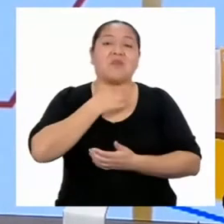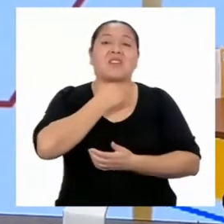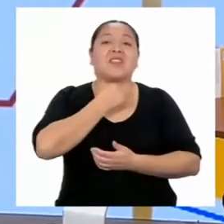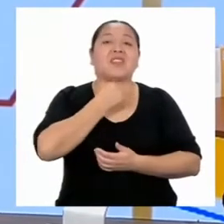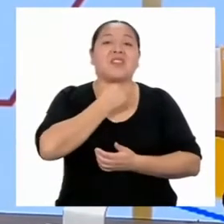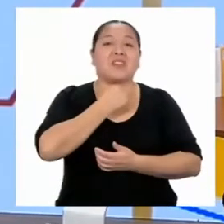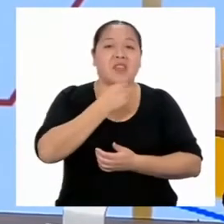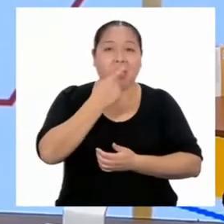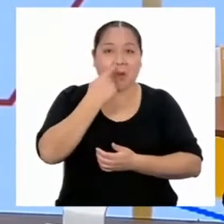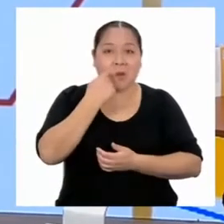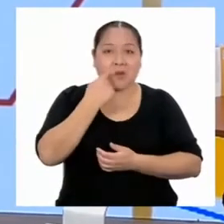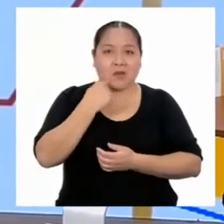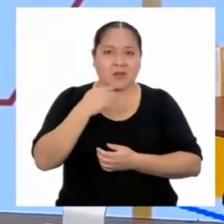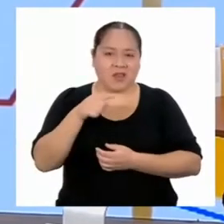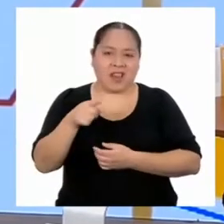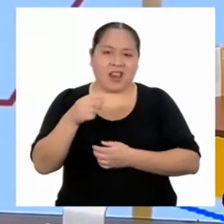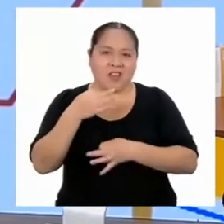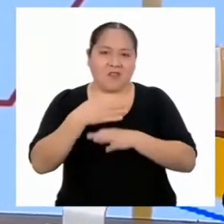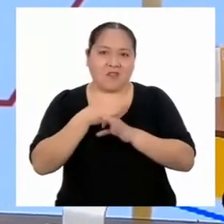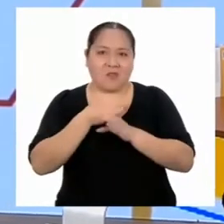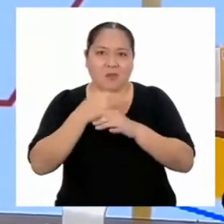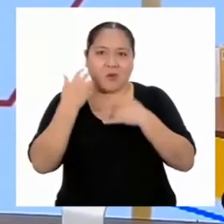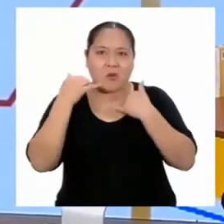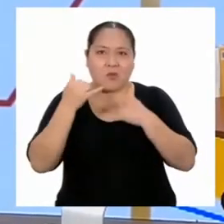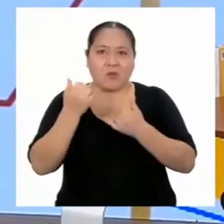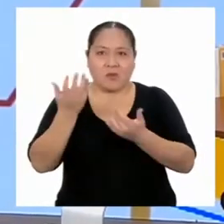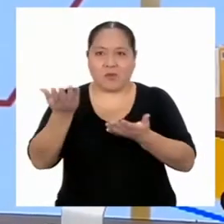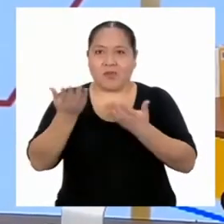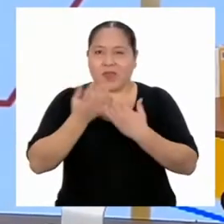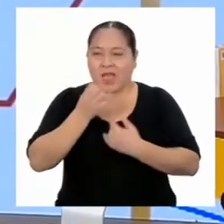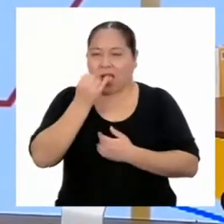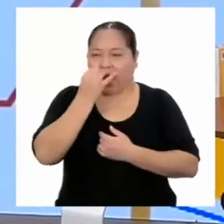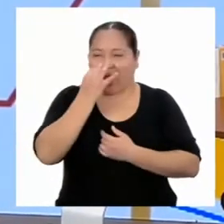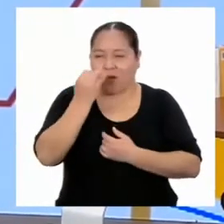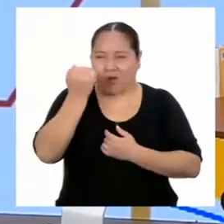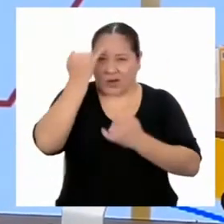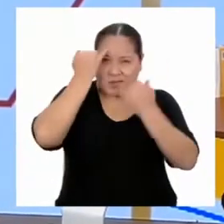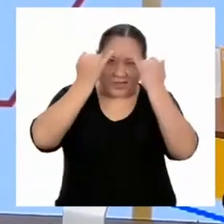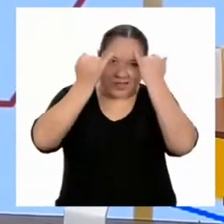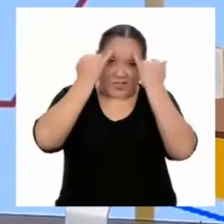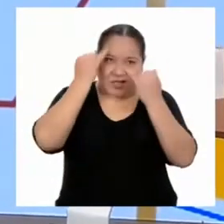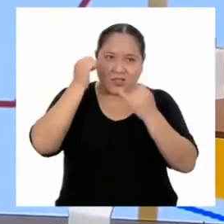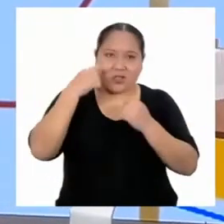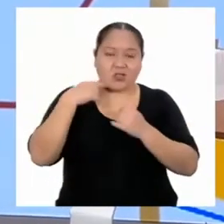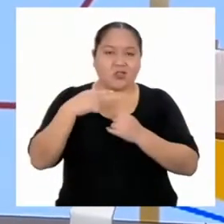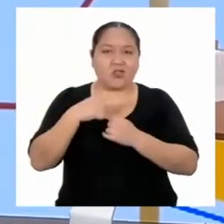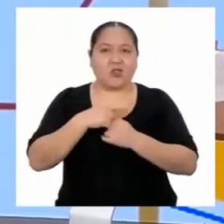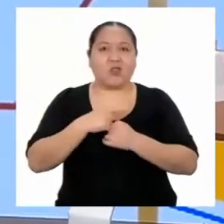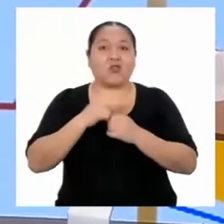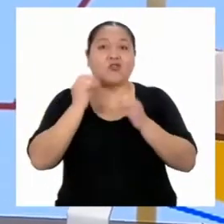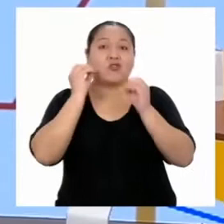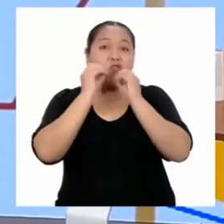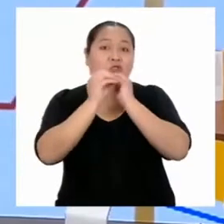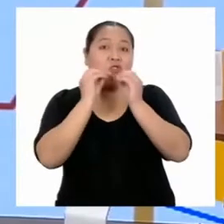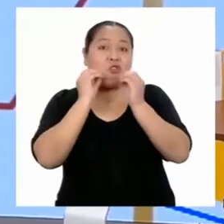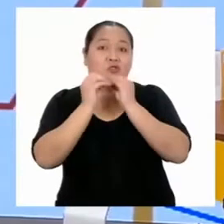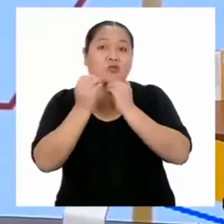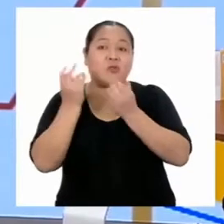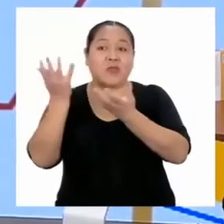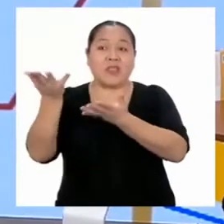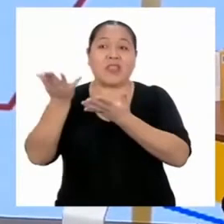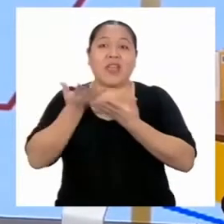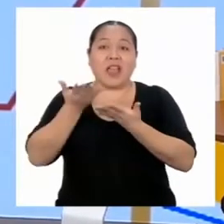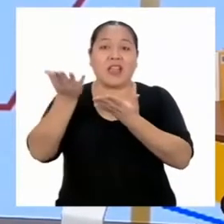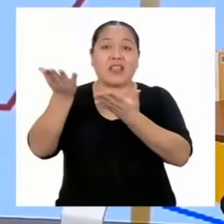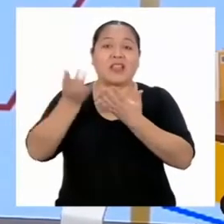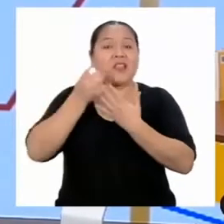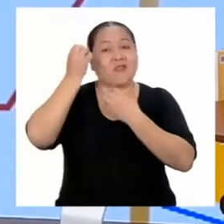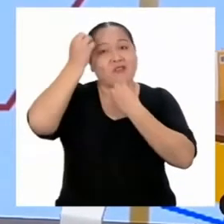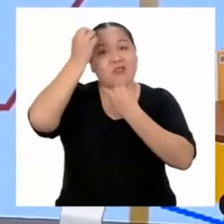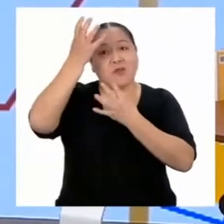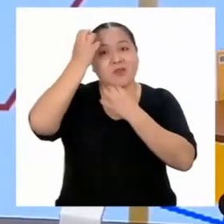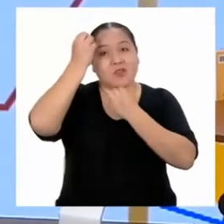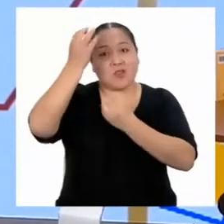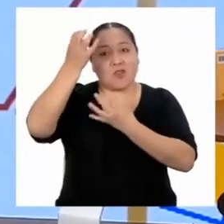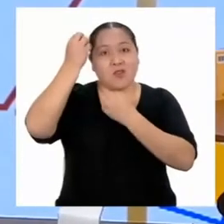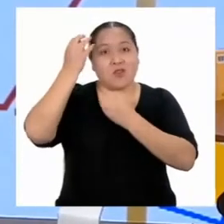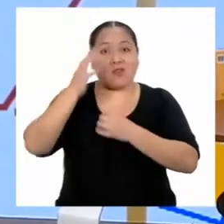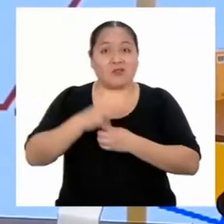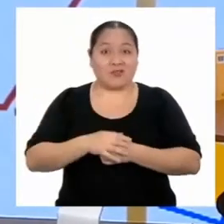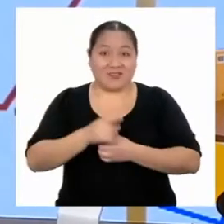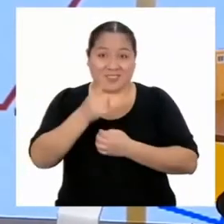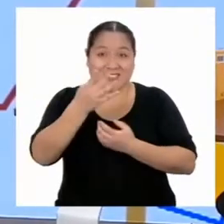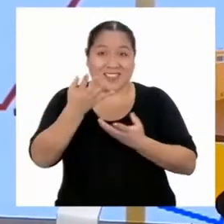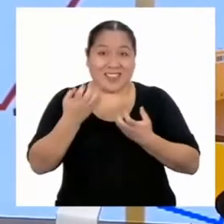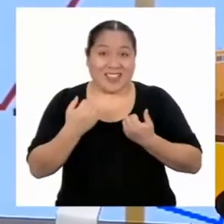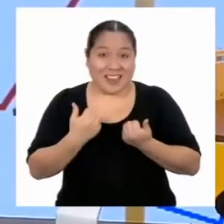es bien sencilla. Me van a dar algunas pistas y conforme vaya adivinando, me irán dando información extra. ¿Se